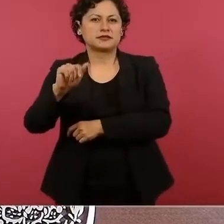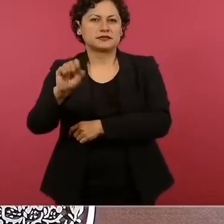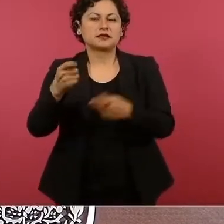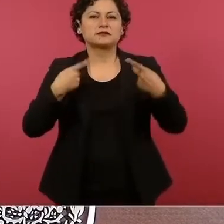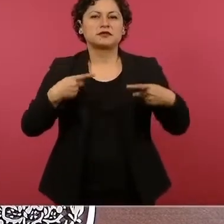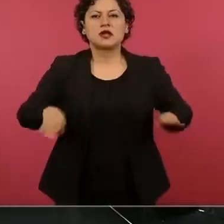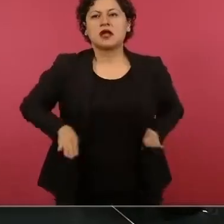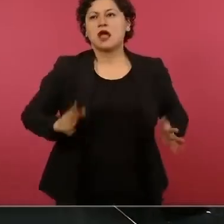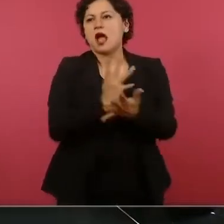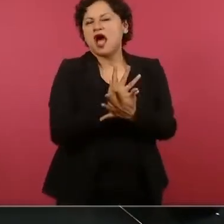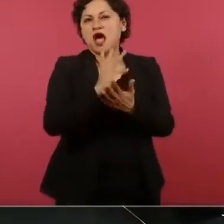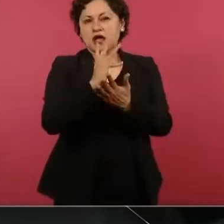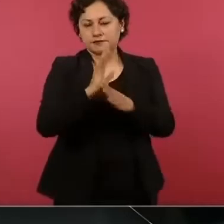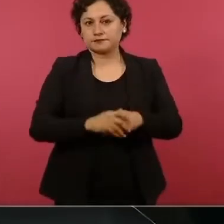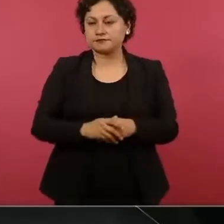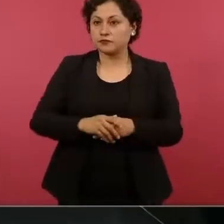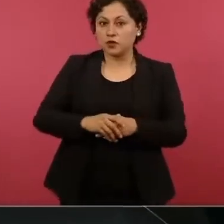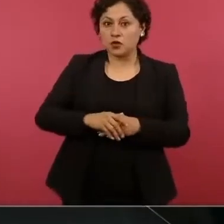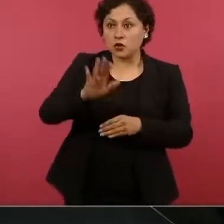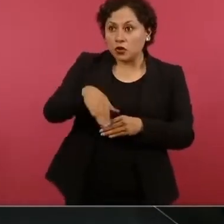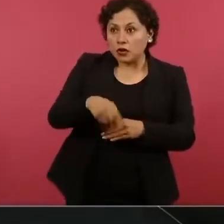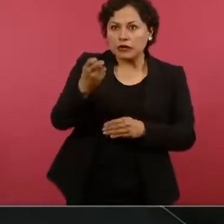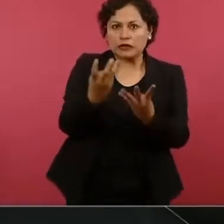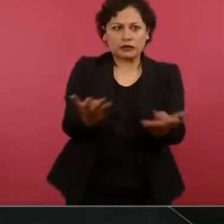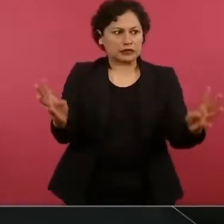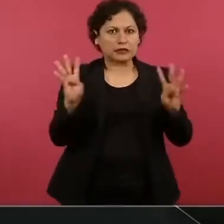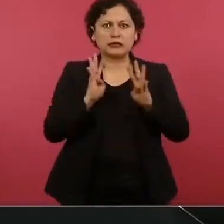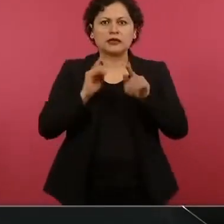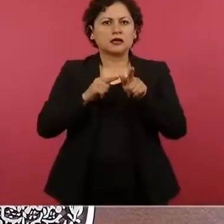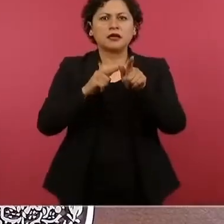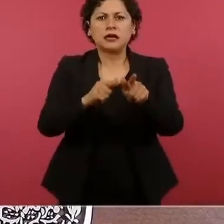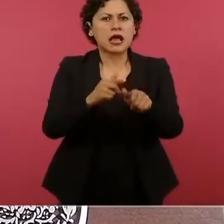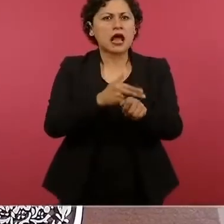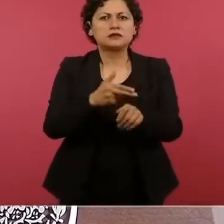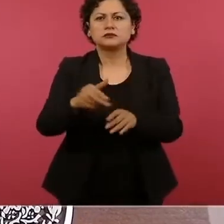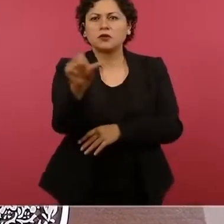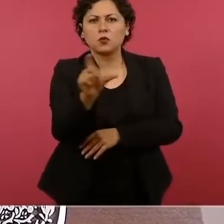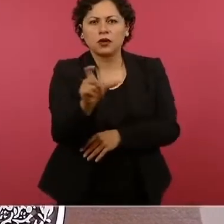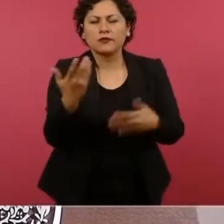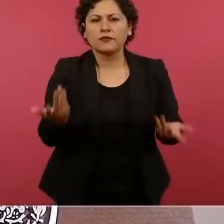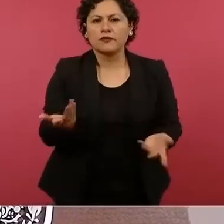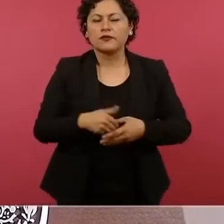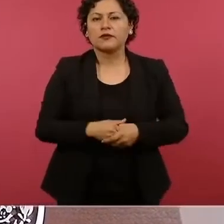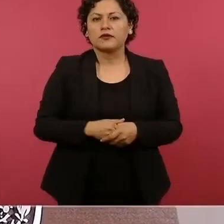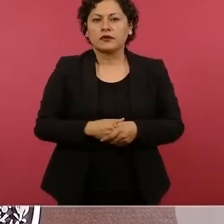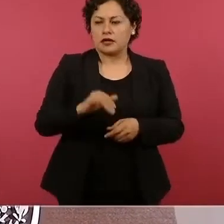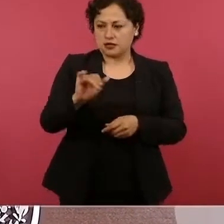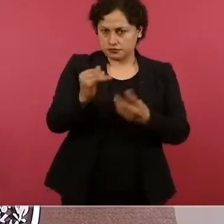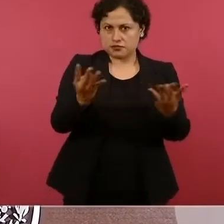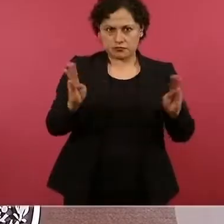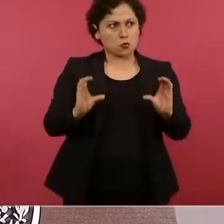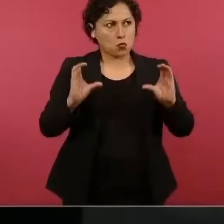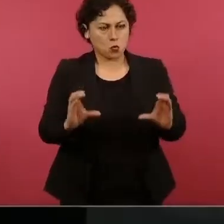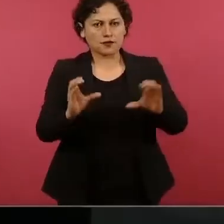Entonces, ¿las vayas hasta qué día permanecerán en Palacio? Sí, para que no se haga daño al Palacio. ¿Pero hasta qué día? ¿Pasando las